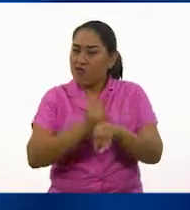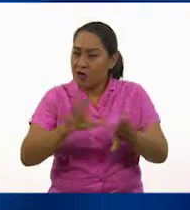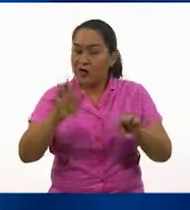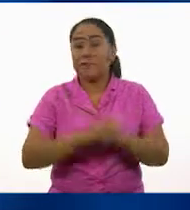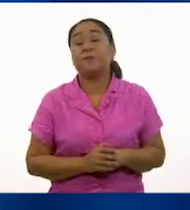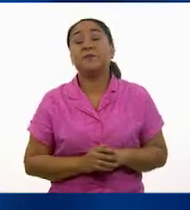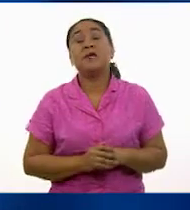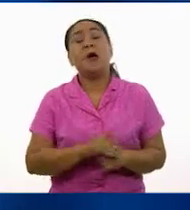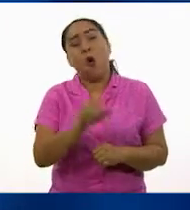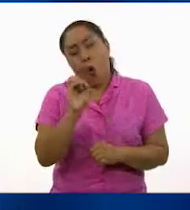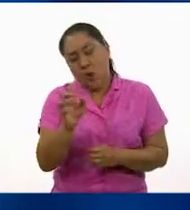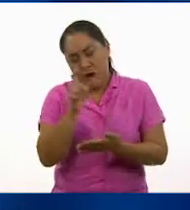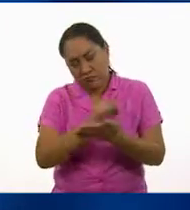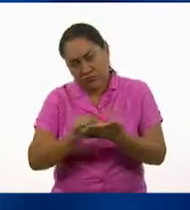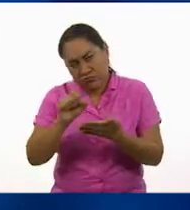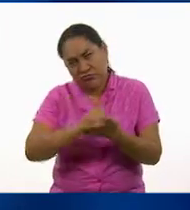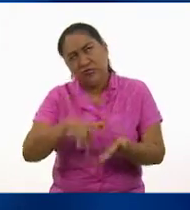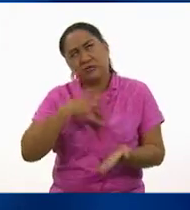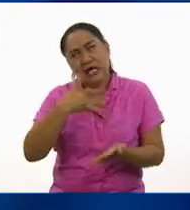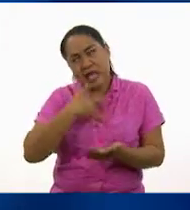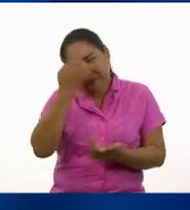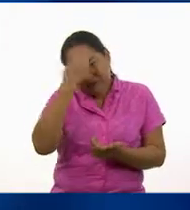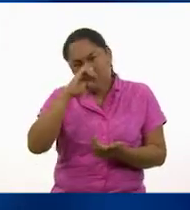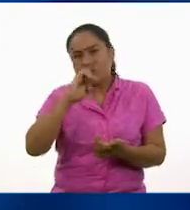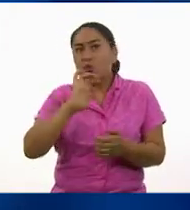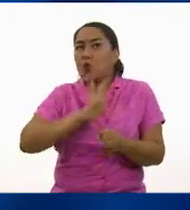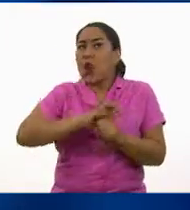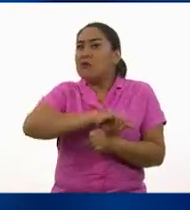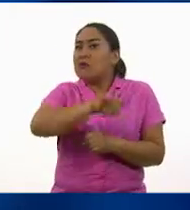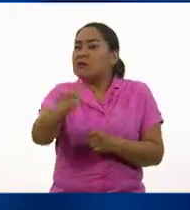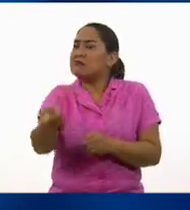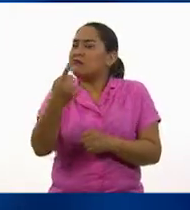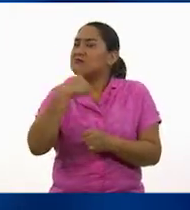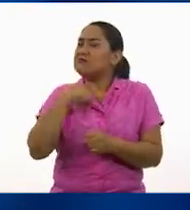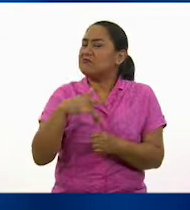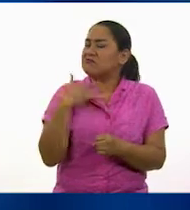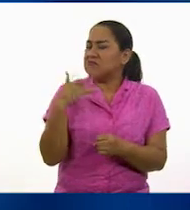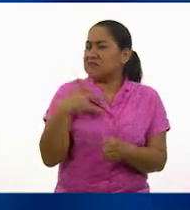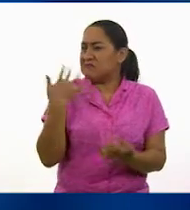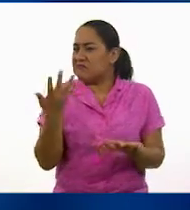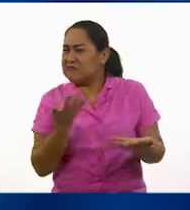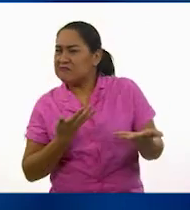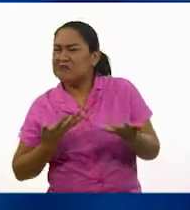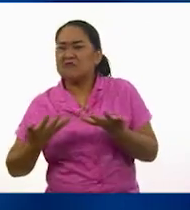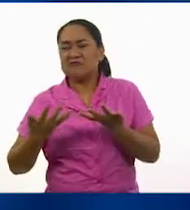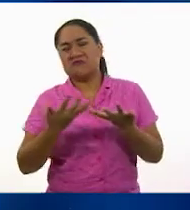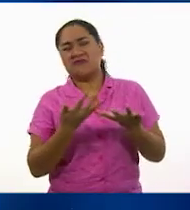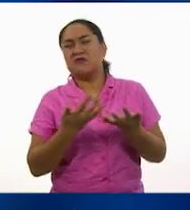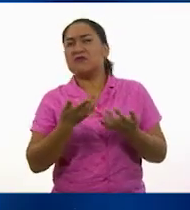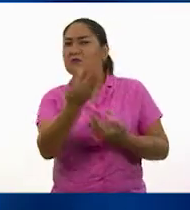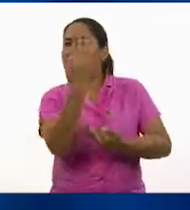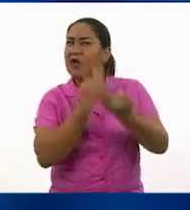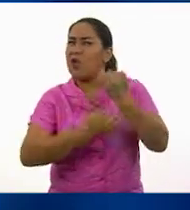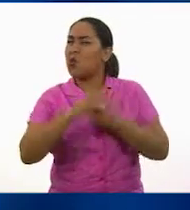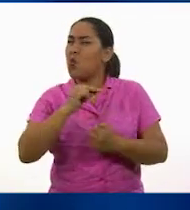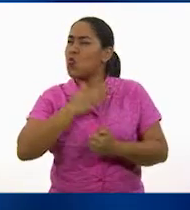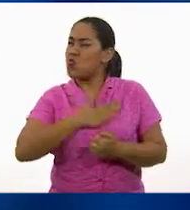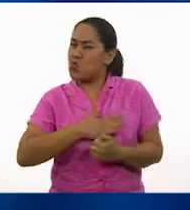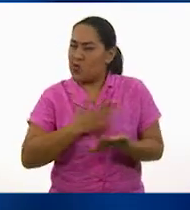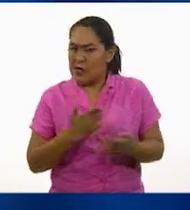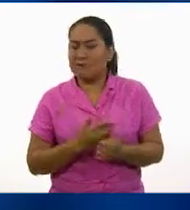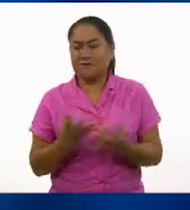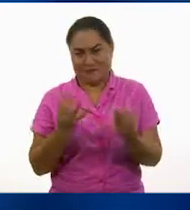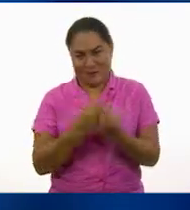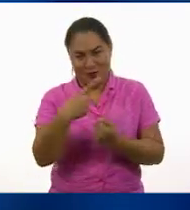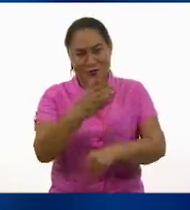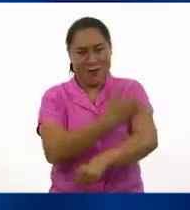escribir alguna experiencia en la que sintieron los prejuicios de alguien y cómo se sintieron con ese trato injusto. Platíquenlo